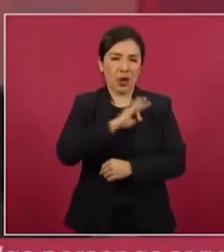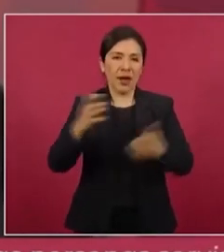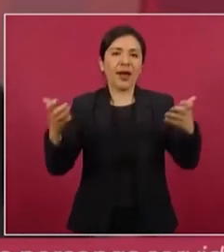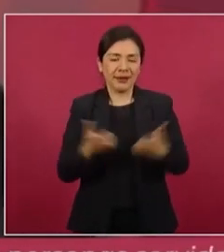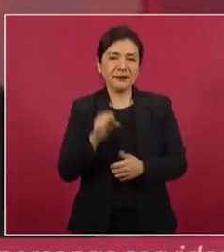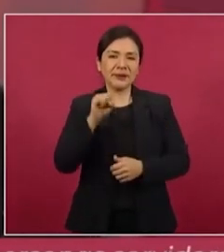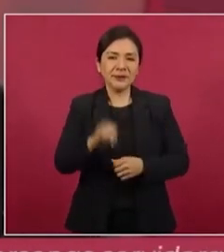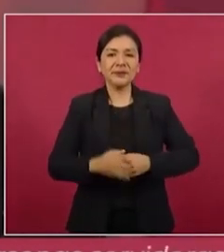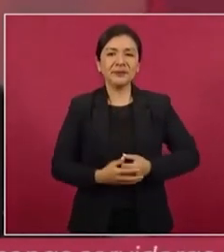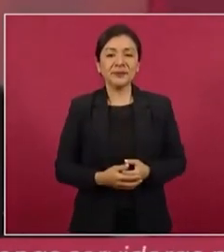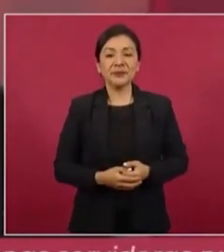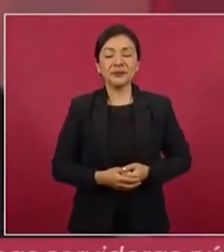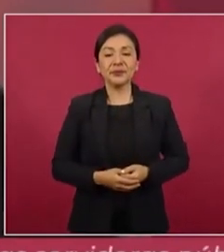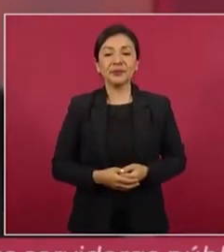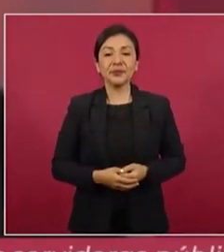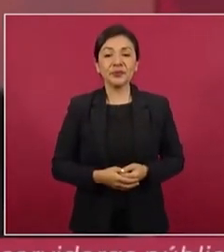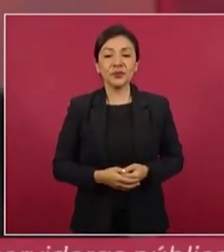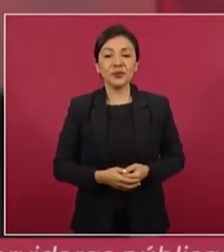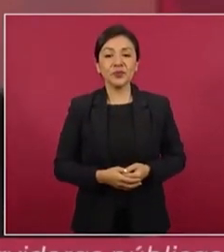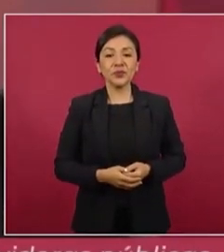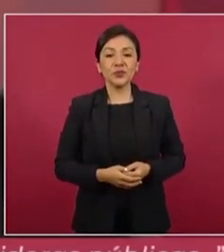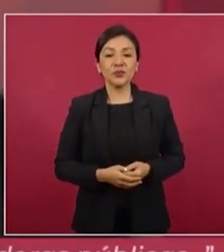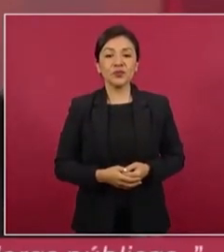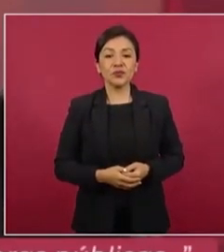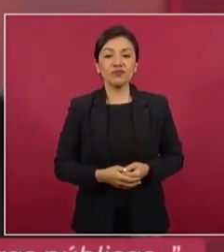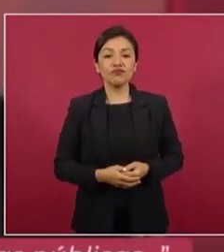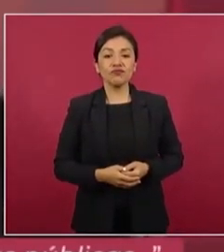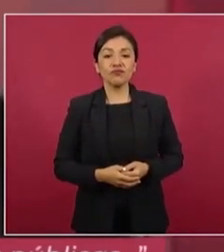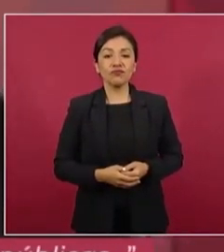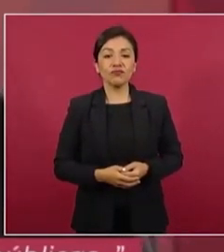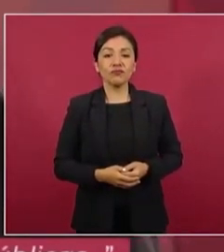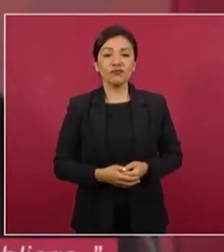¿saben quién este